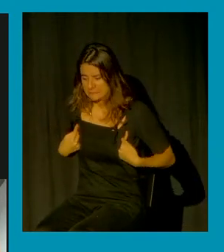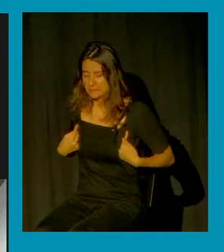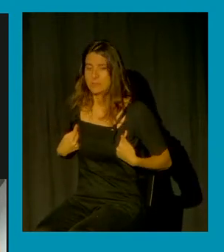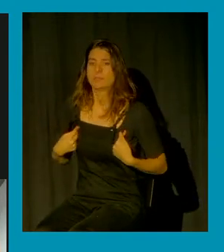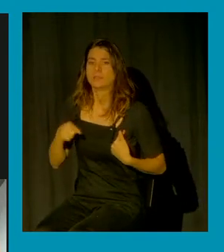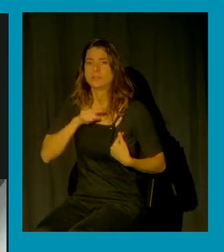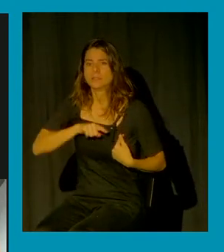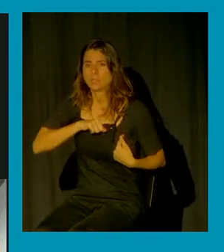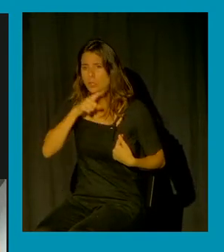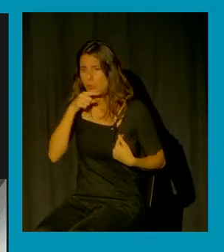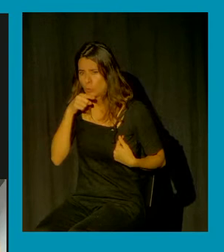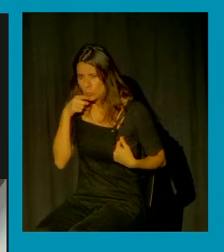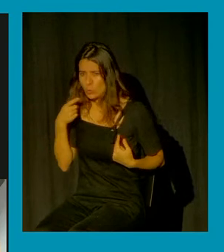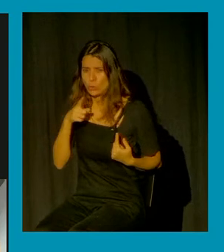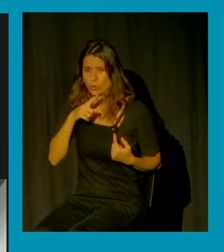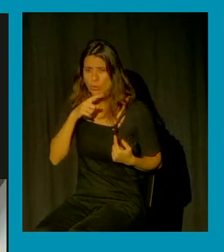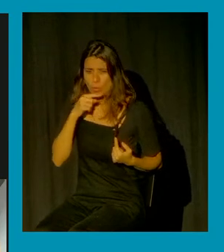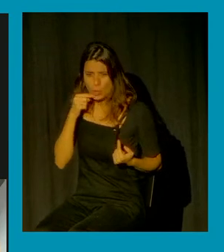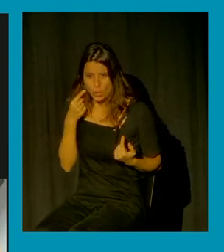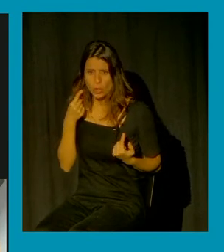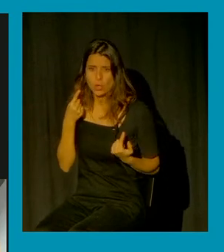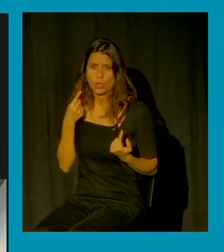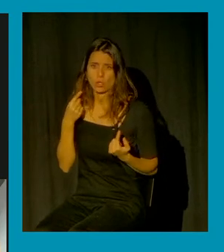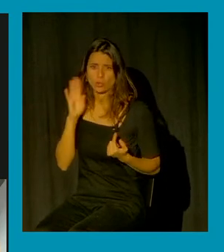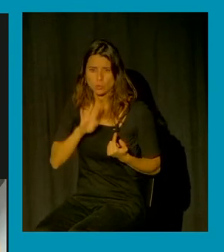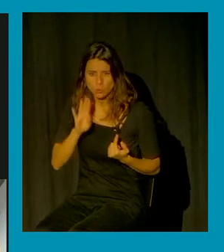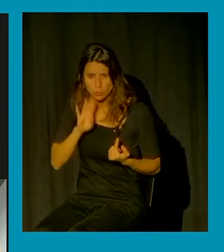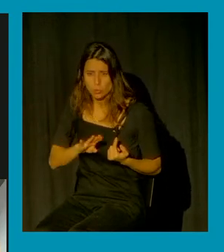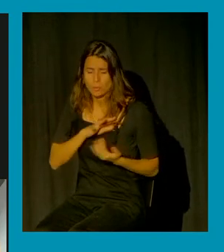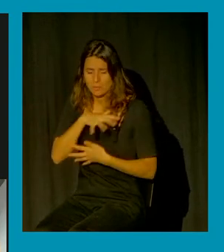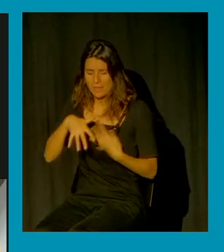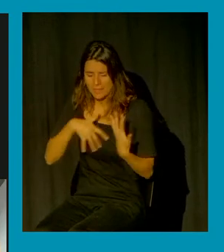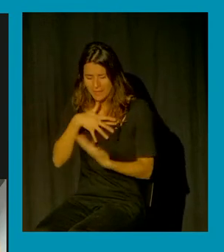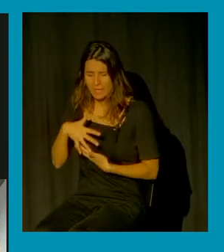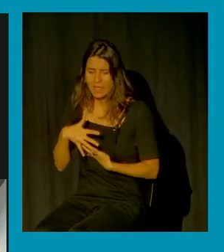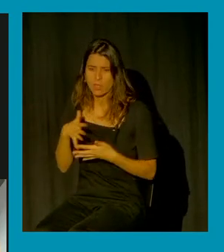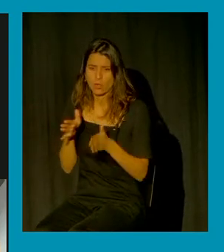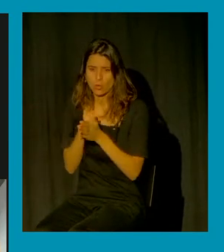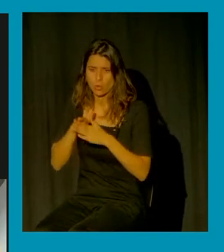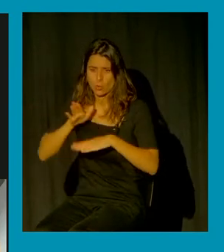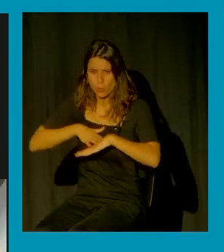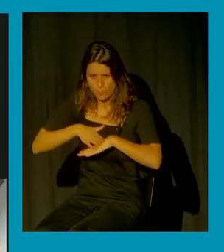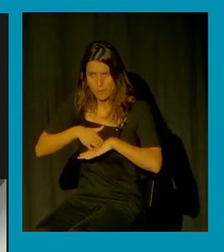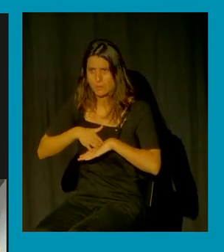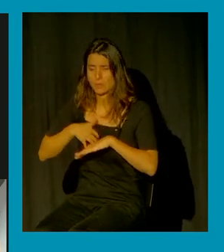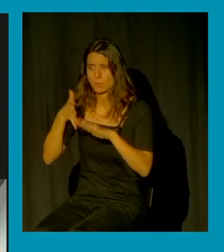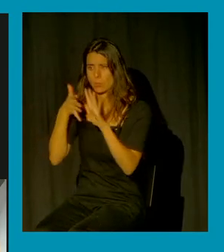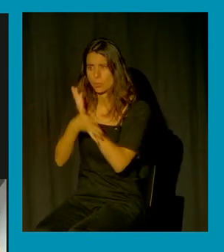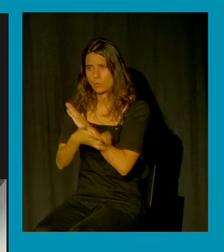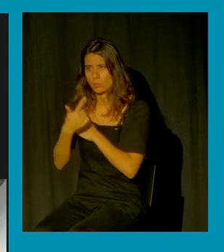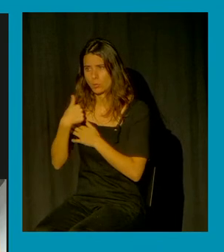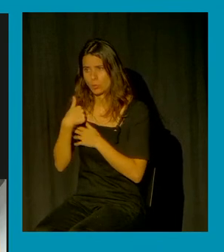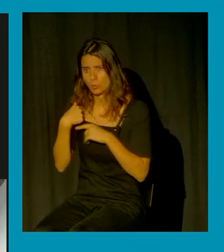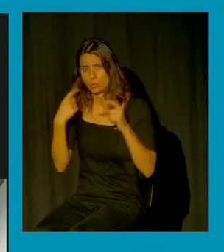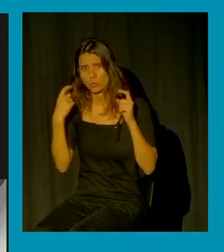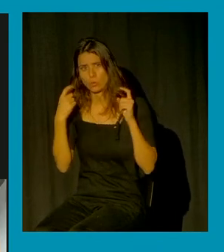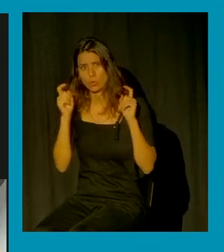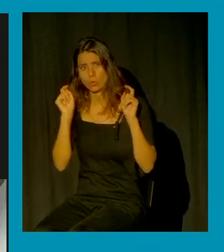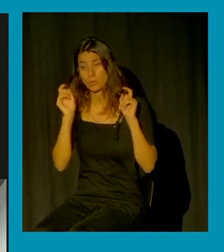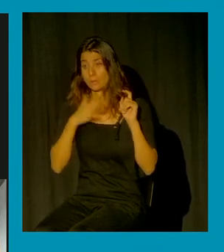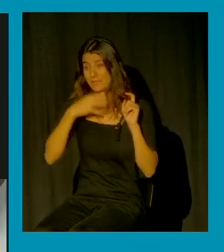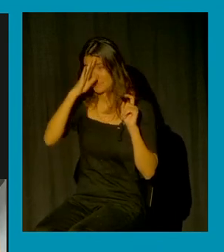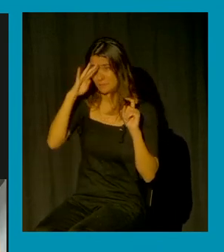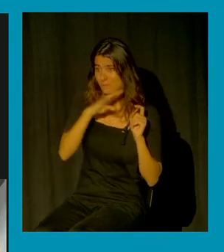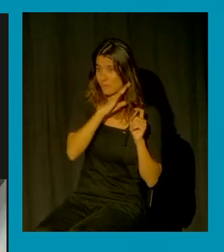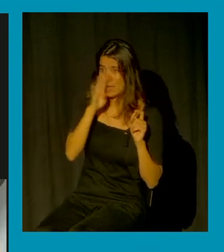recurrentes del oro de las colonias de los supuestos agresores mezclados con sentimientos de culpabilidad por no haber seguido las directrices de sus padres